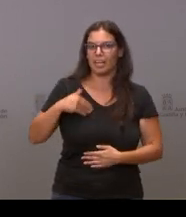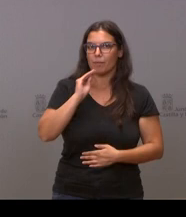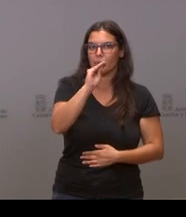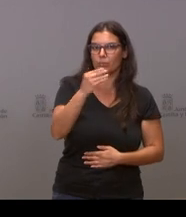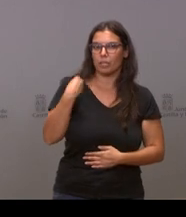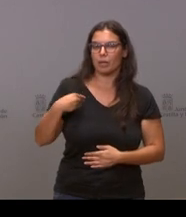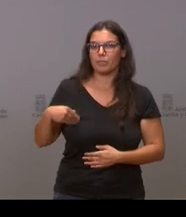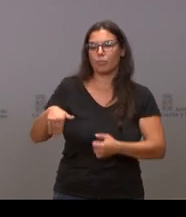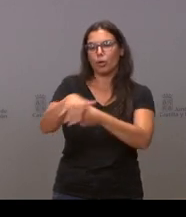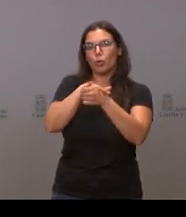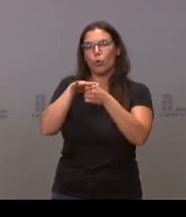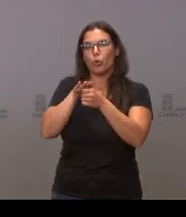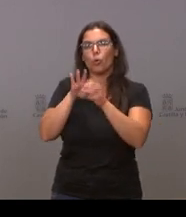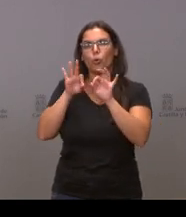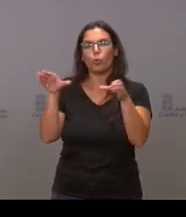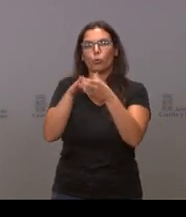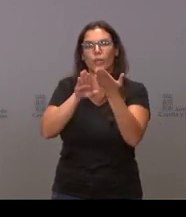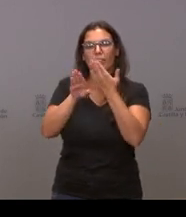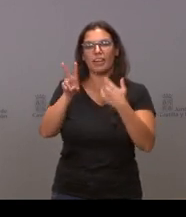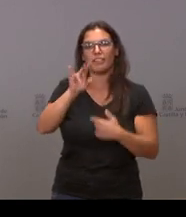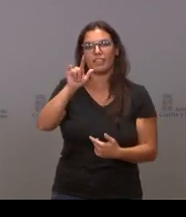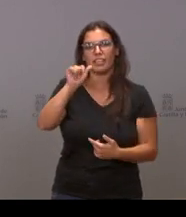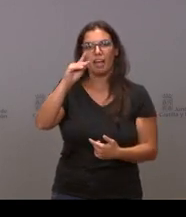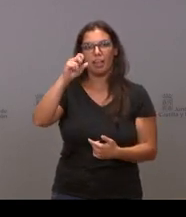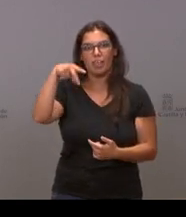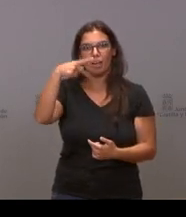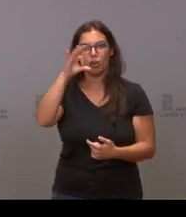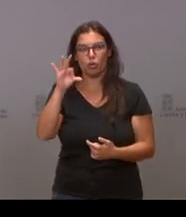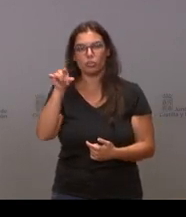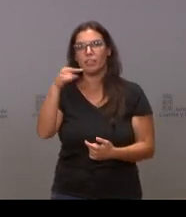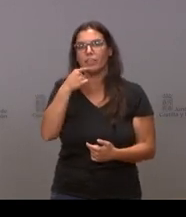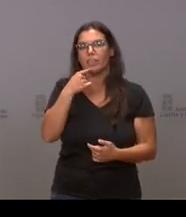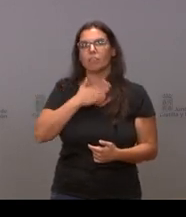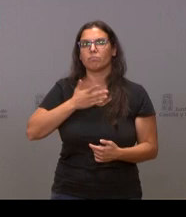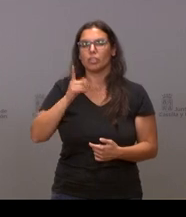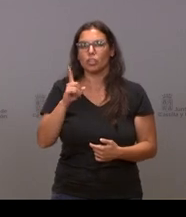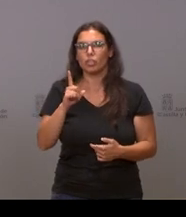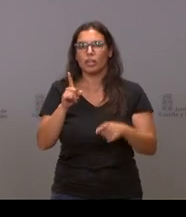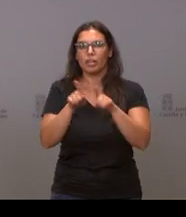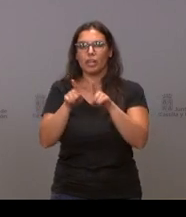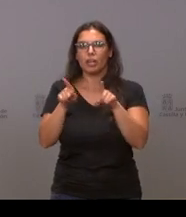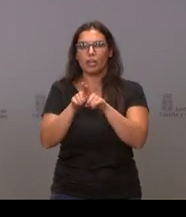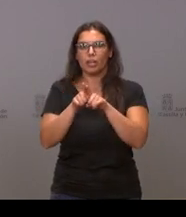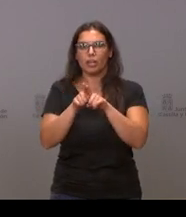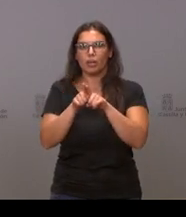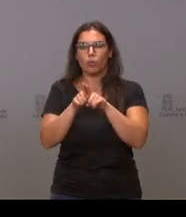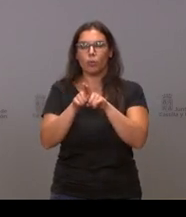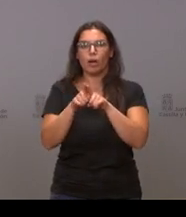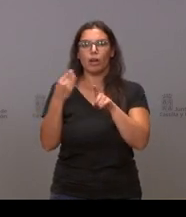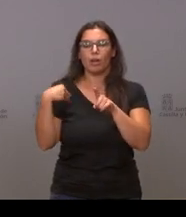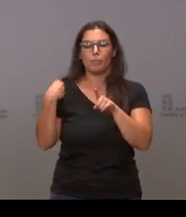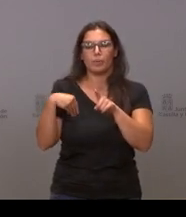Junta Vecinal de Villadangos, que la madrugada del viernes votó en contra de Exumar, de suplementario, 71 víctimas de la guerra civil y el